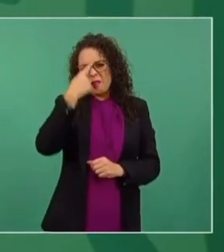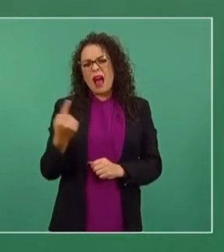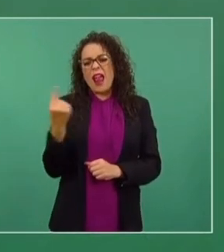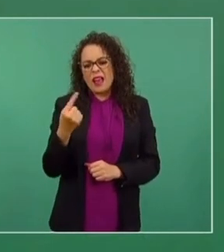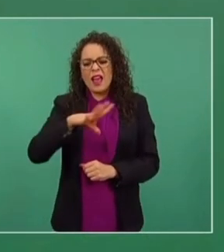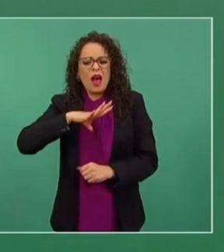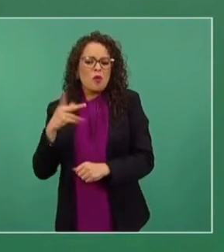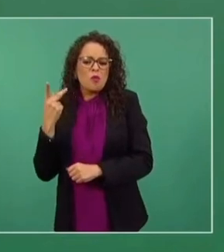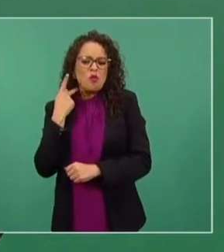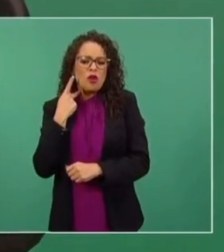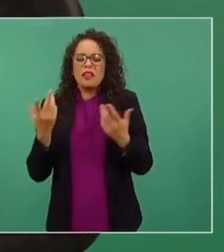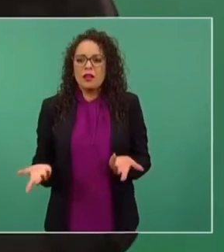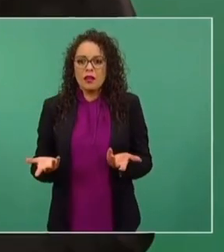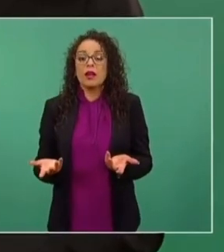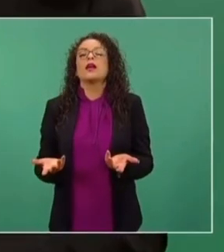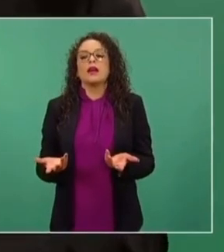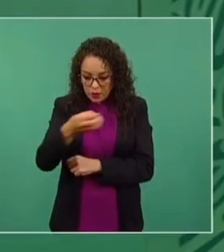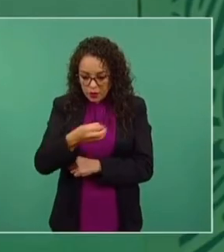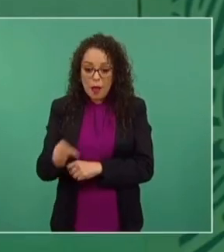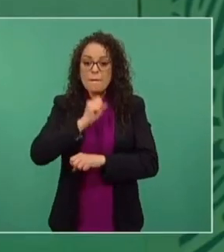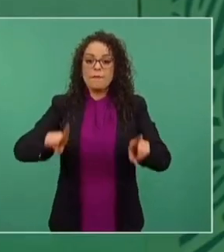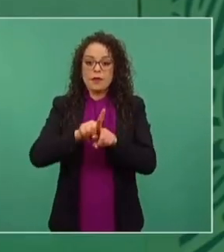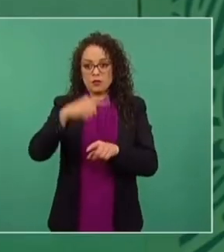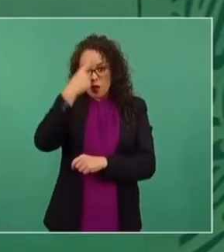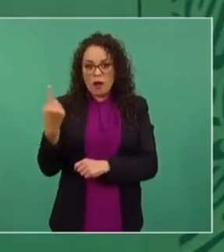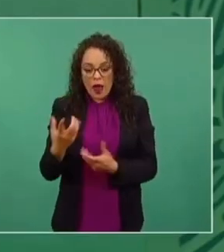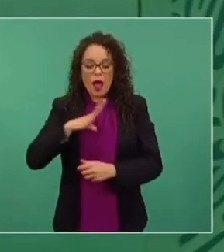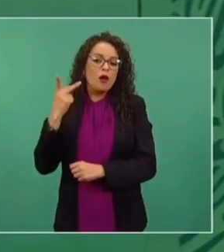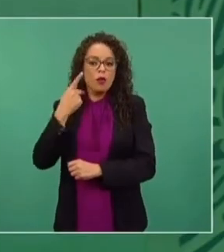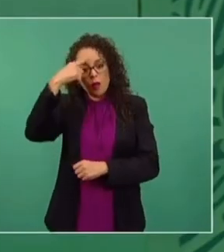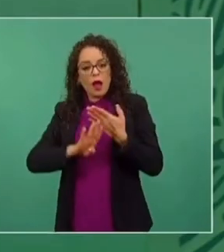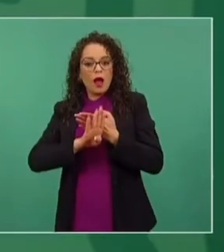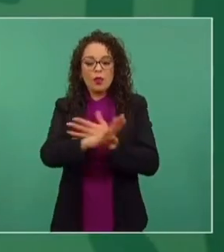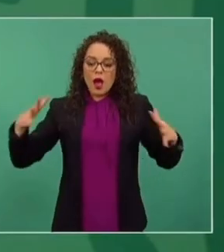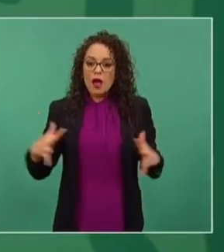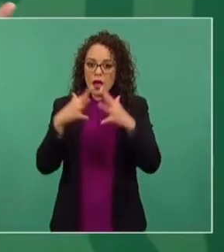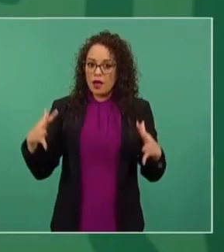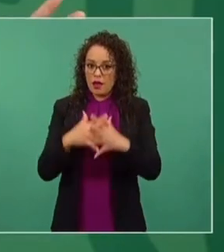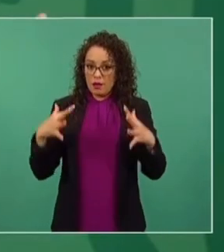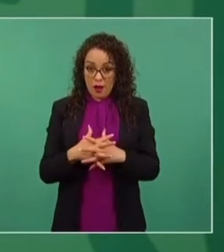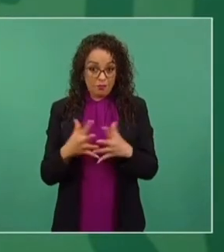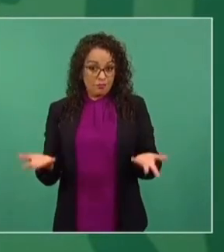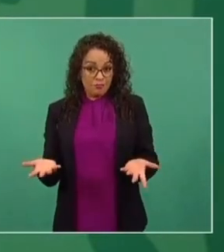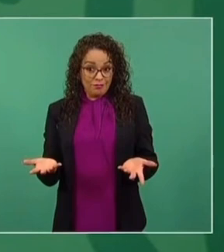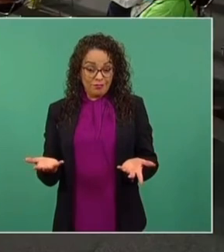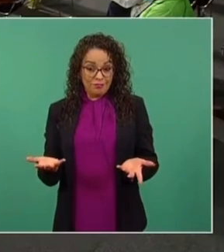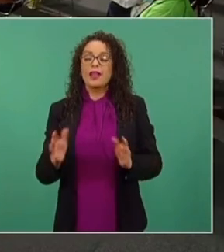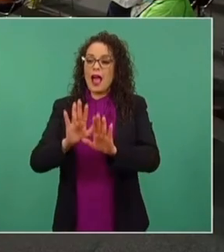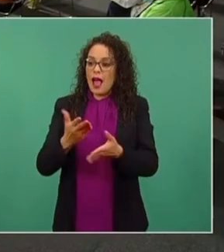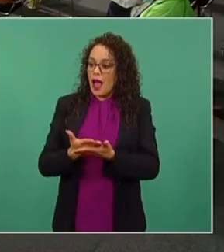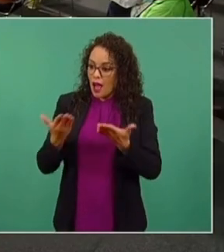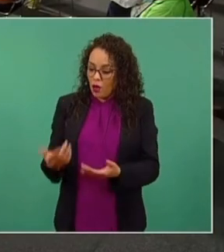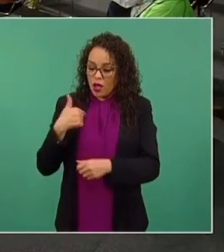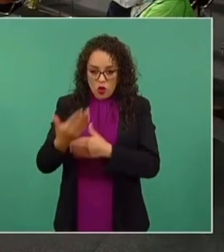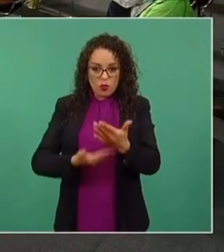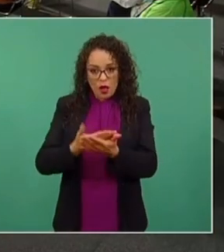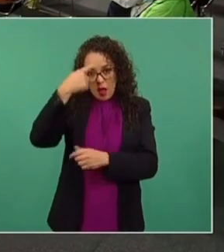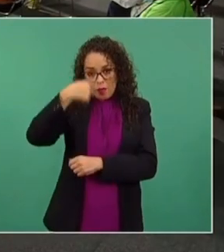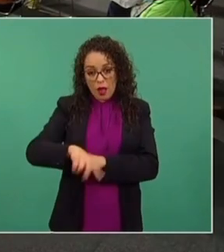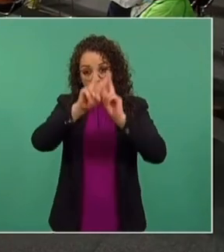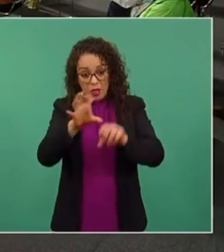para poner orden en el caos. Entonces, lo que estamos planteando es vamos a ordenar el mercado eléctrico.